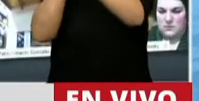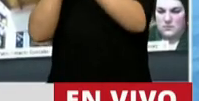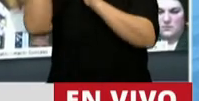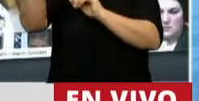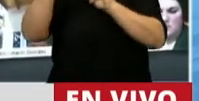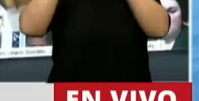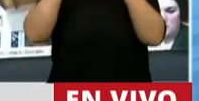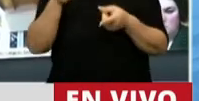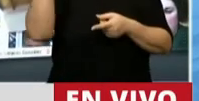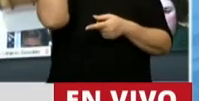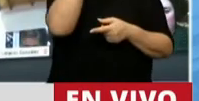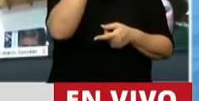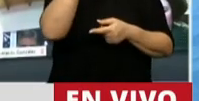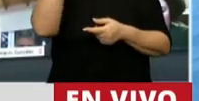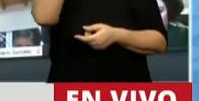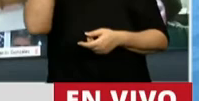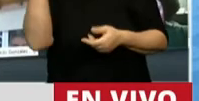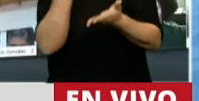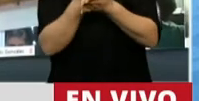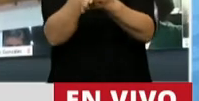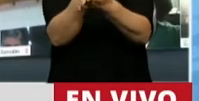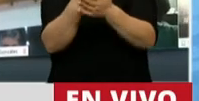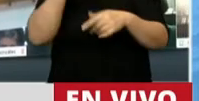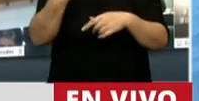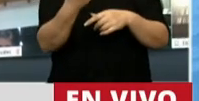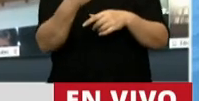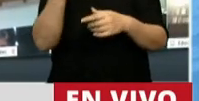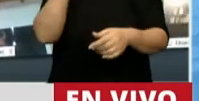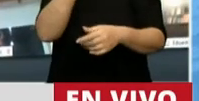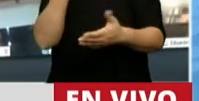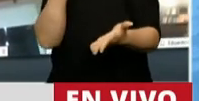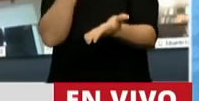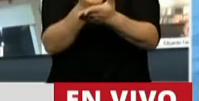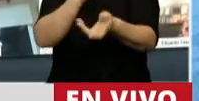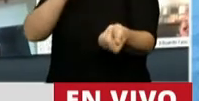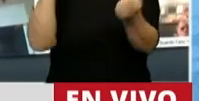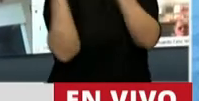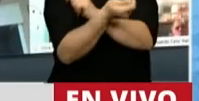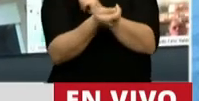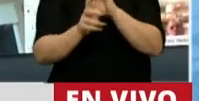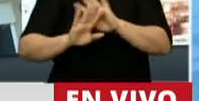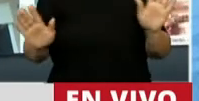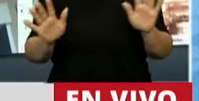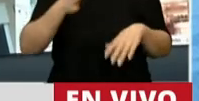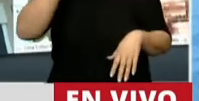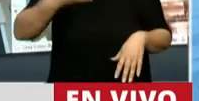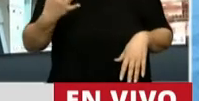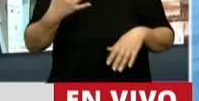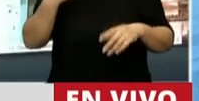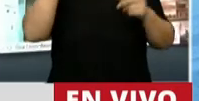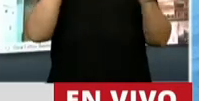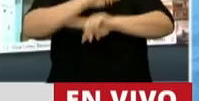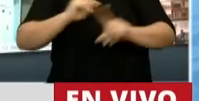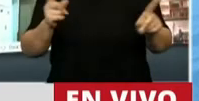gobiernos de Néstor y de Cristina Kirchner. Pero luego cambiamos de rumbo. Y realmente no puede ser que los argentinos